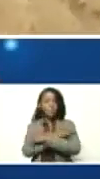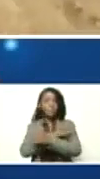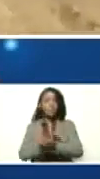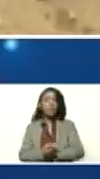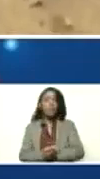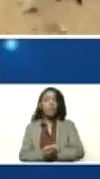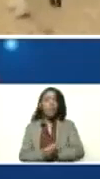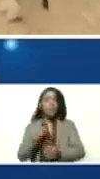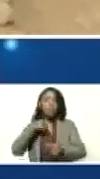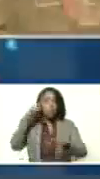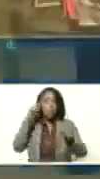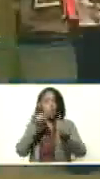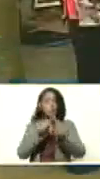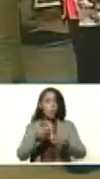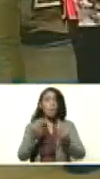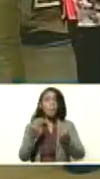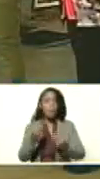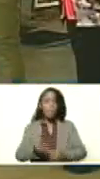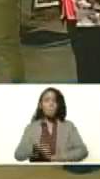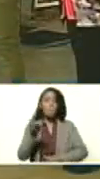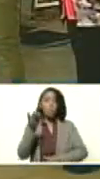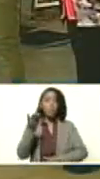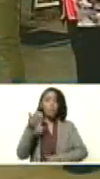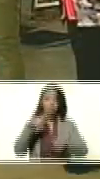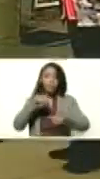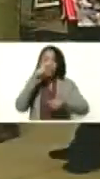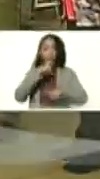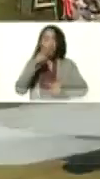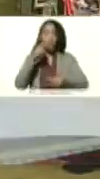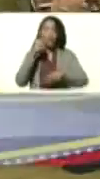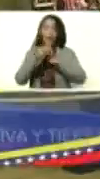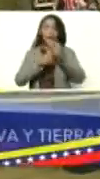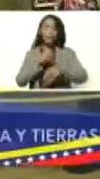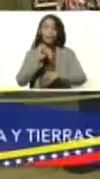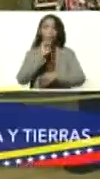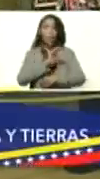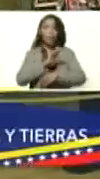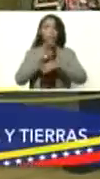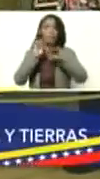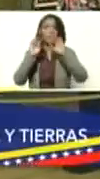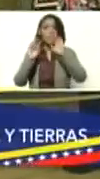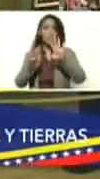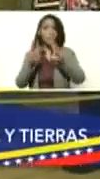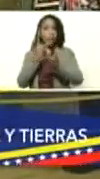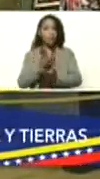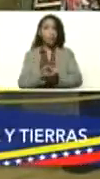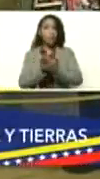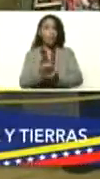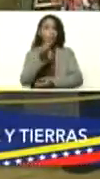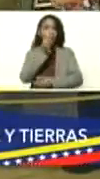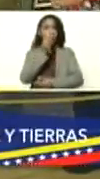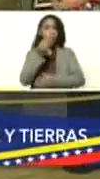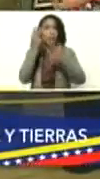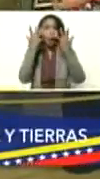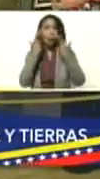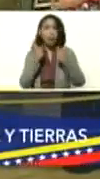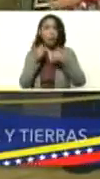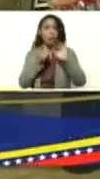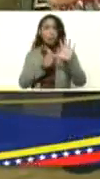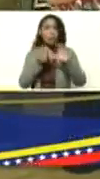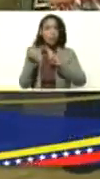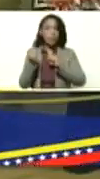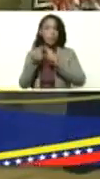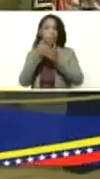una meta bastante interesante este año de pasar de 47 kilogramos de proteína animal a 60